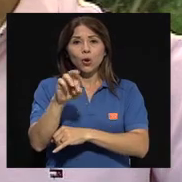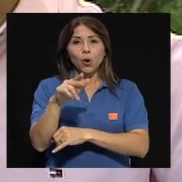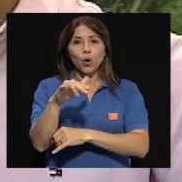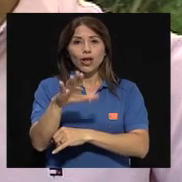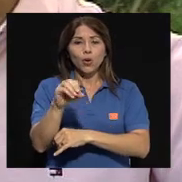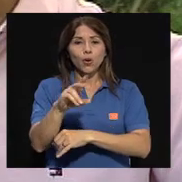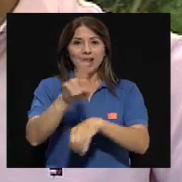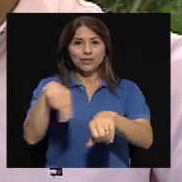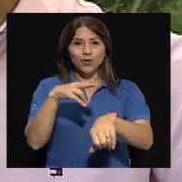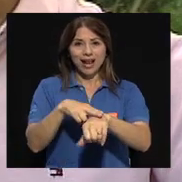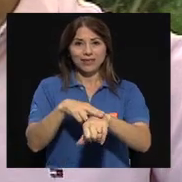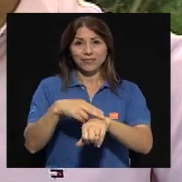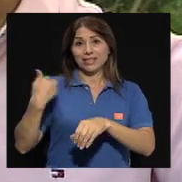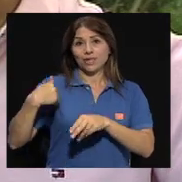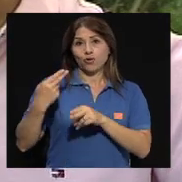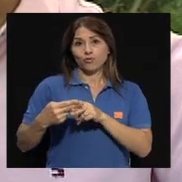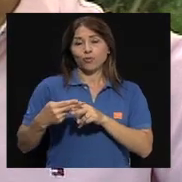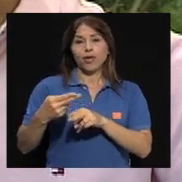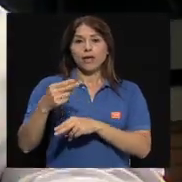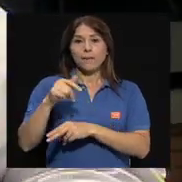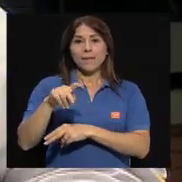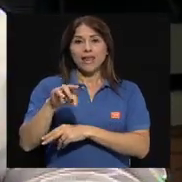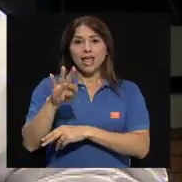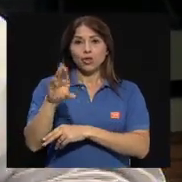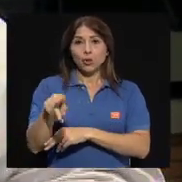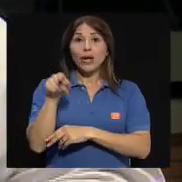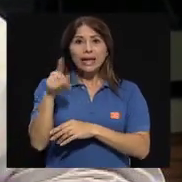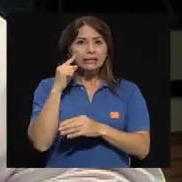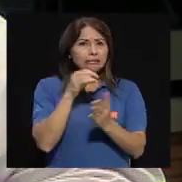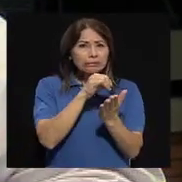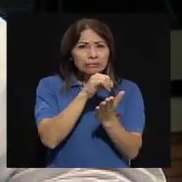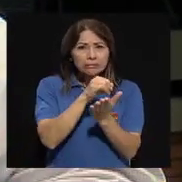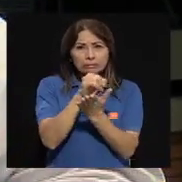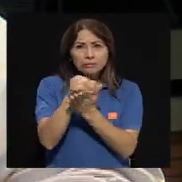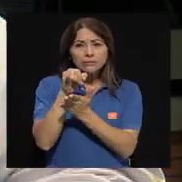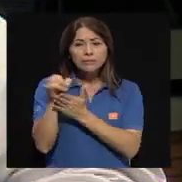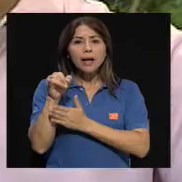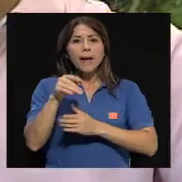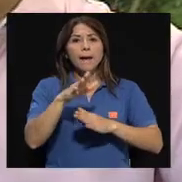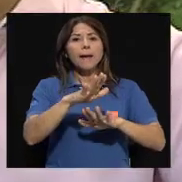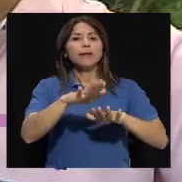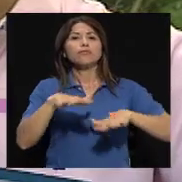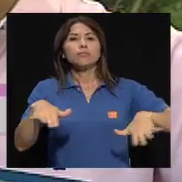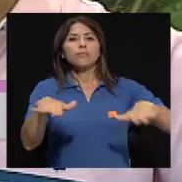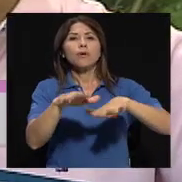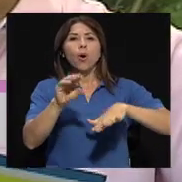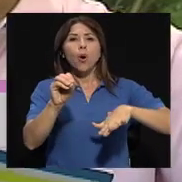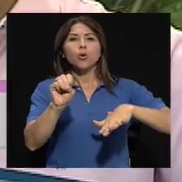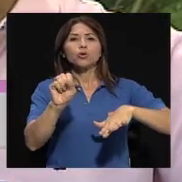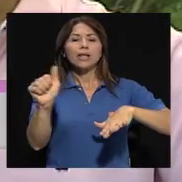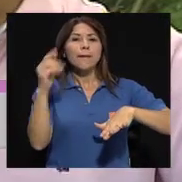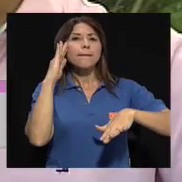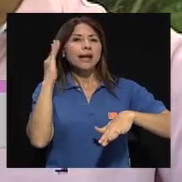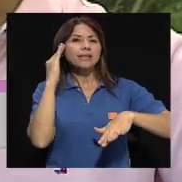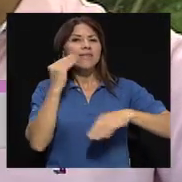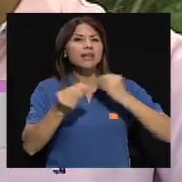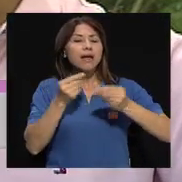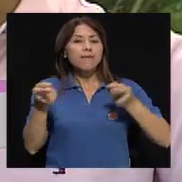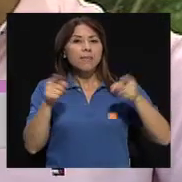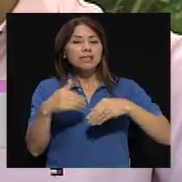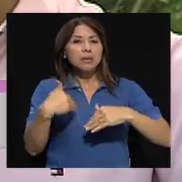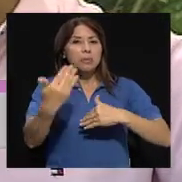escaneando la península de Osa, donde se espera un evento sísmico importante. Claro, a nivel de Estado, hay